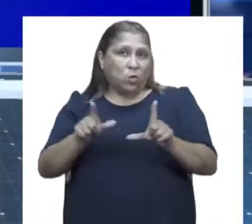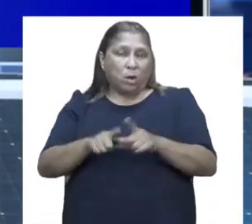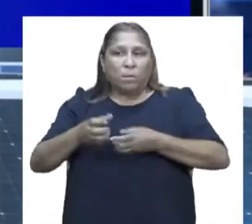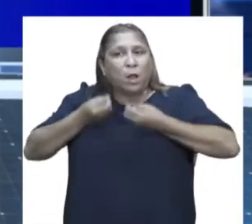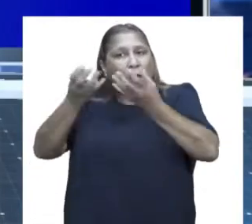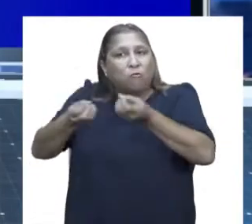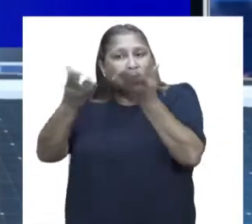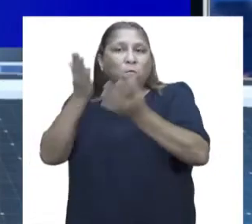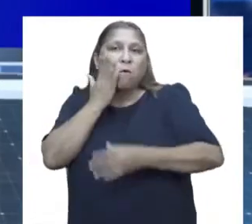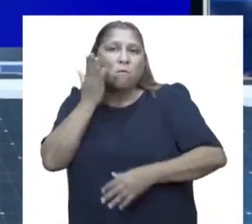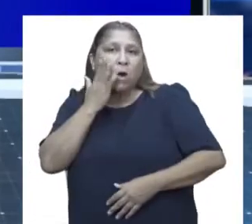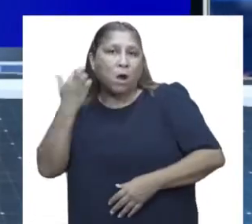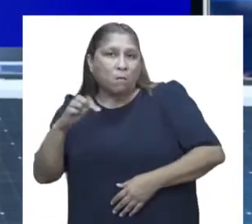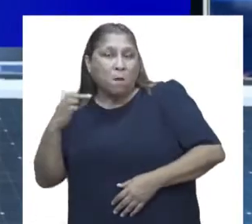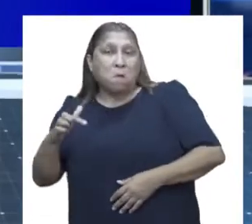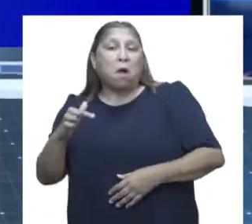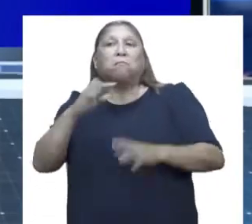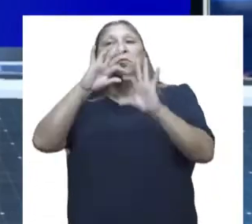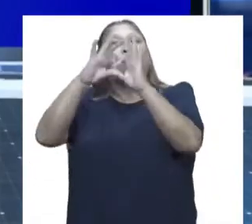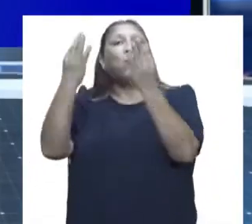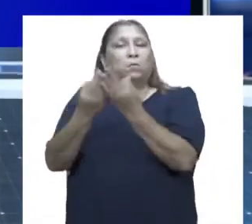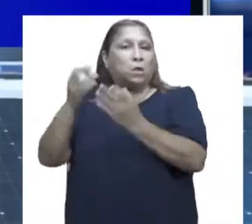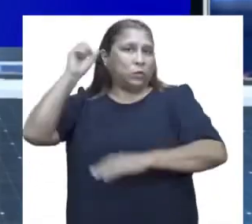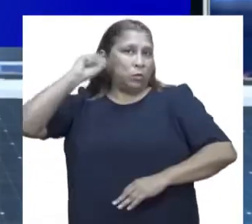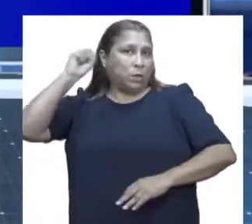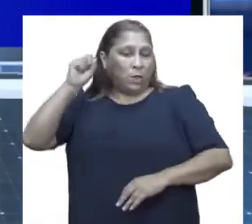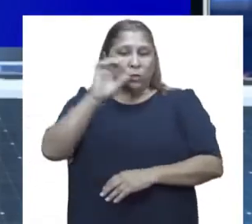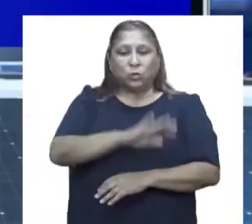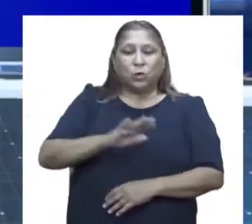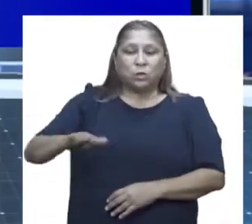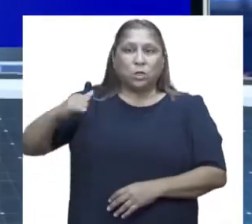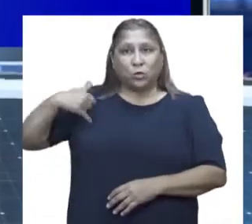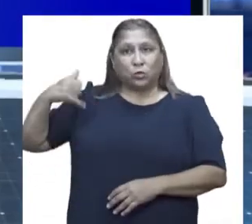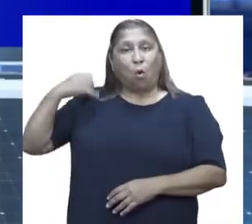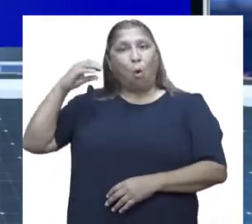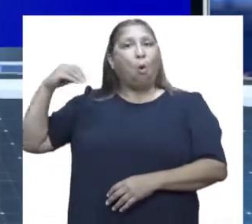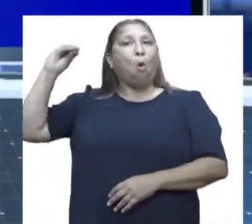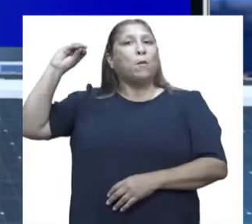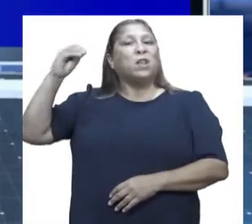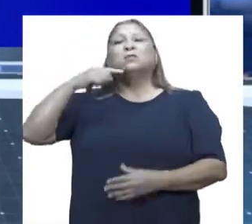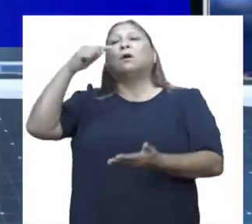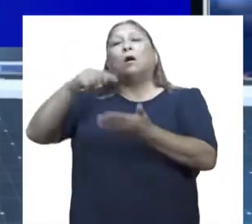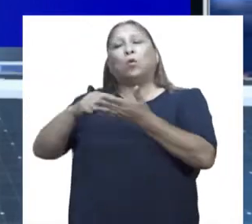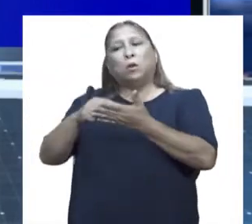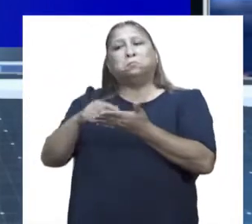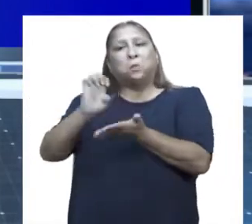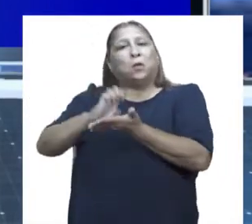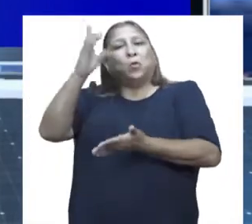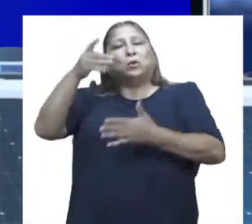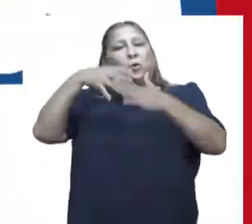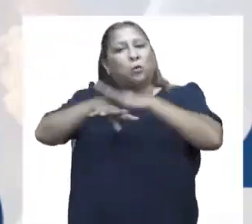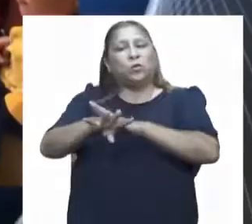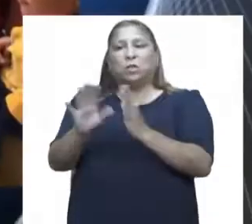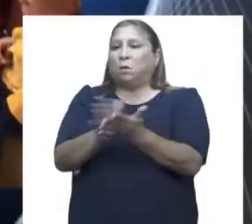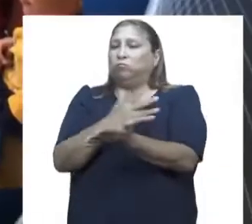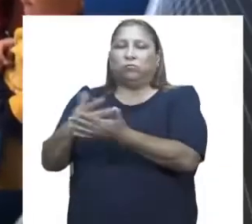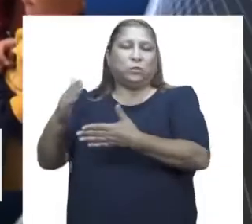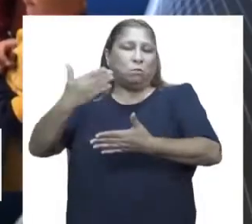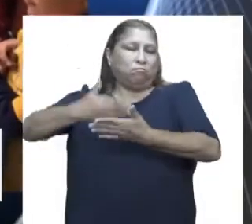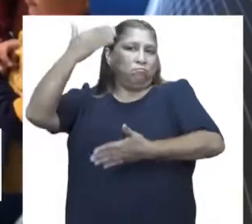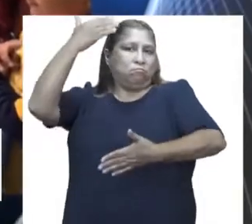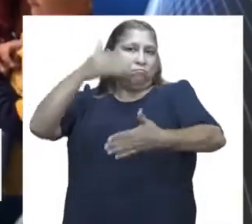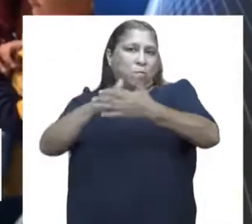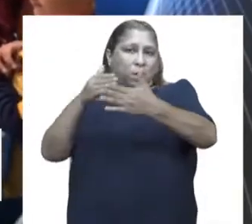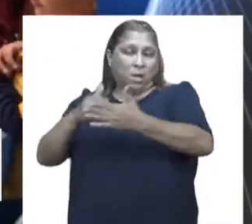informar a las madres y padres de familia sobre el derecho de los niños, niñas y adolescentes a una educación inclusiva sin barreras. En el